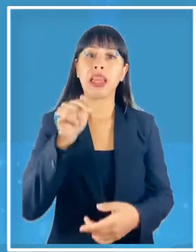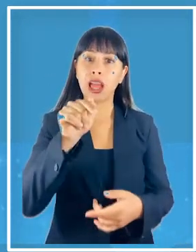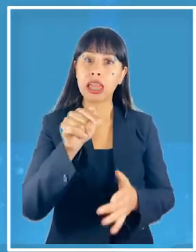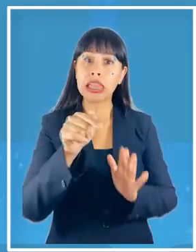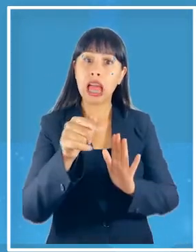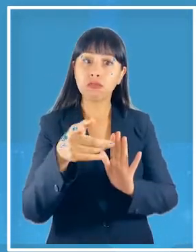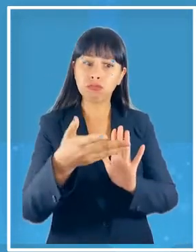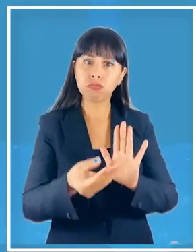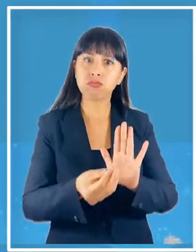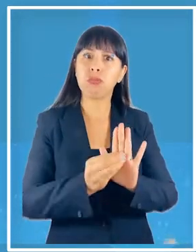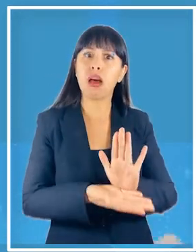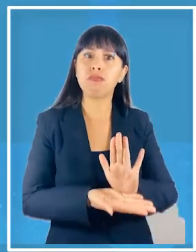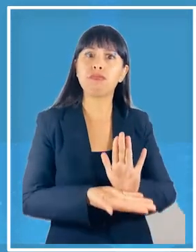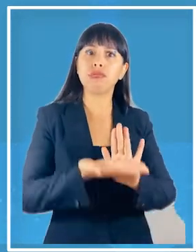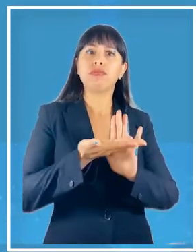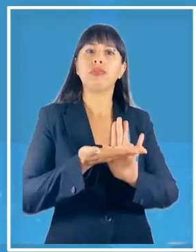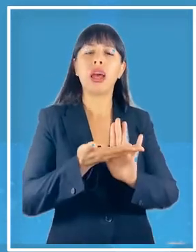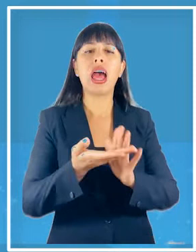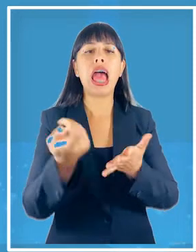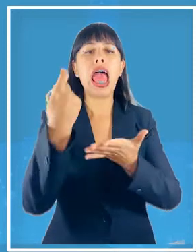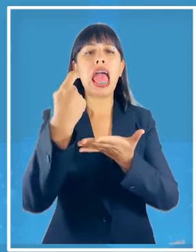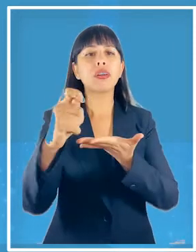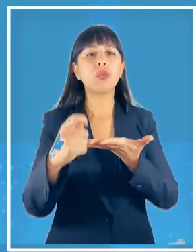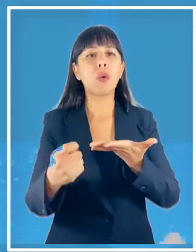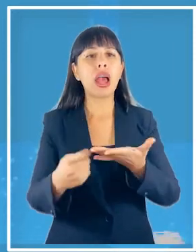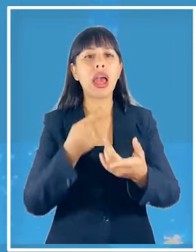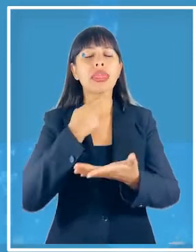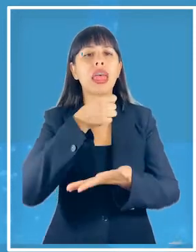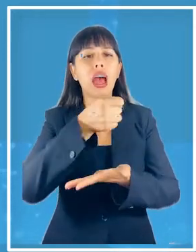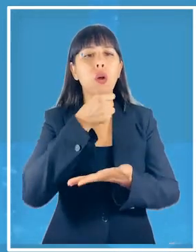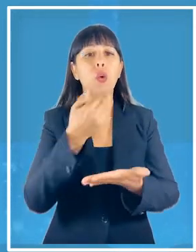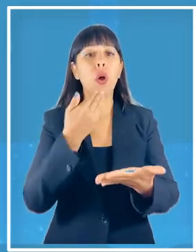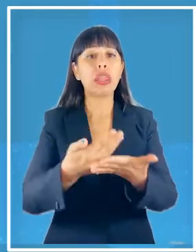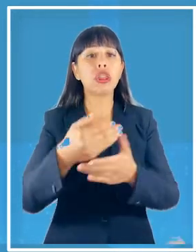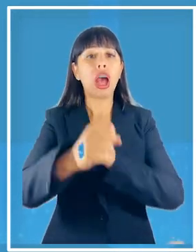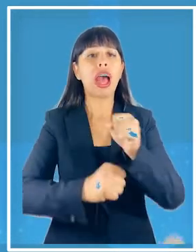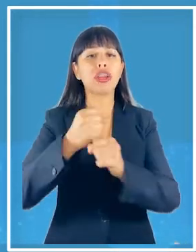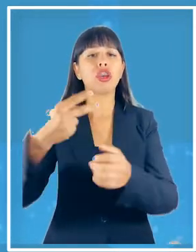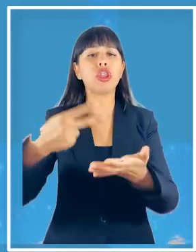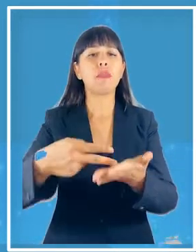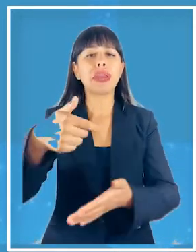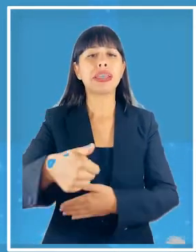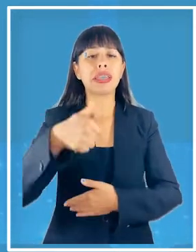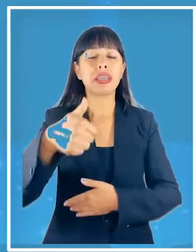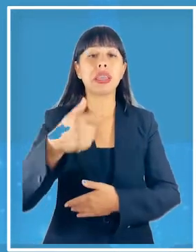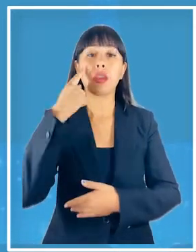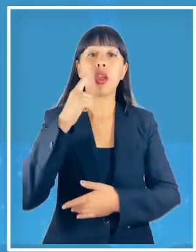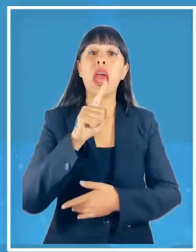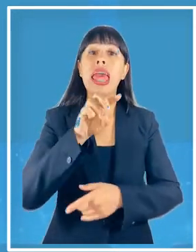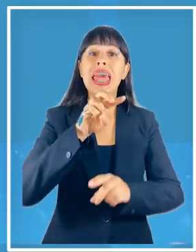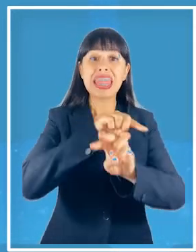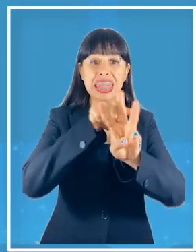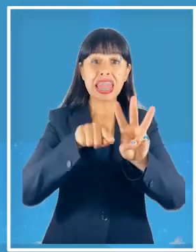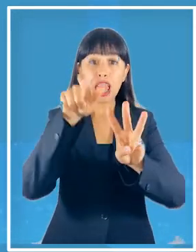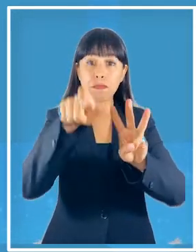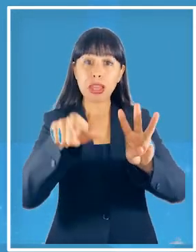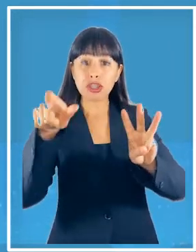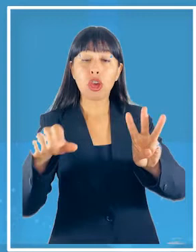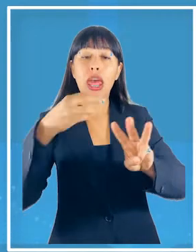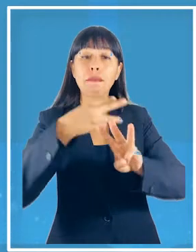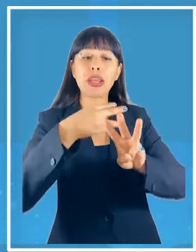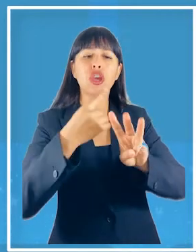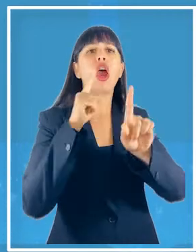esta cifra aumentó en relación a la encuesta del año 2016 un tercio de las personas mayores